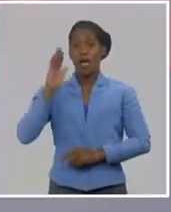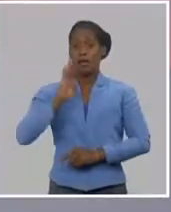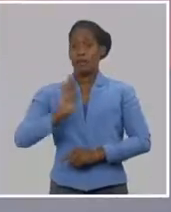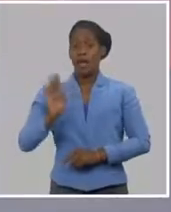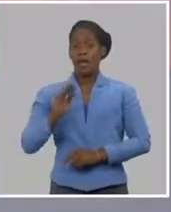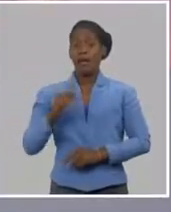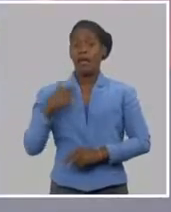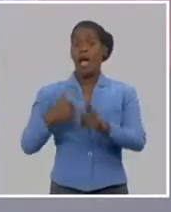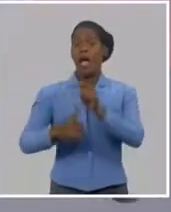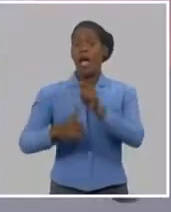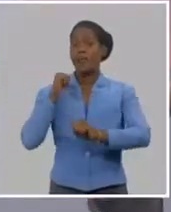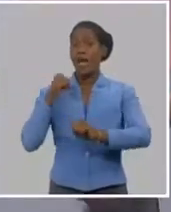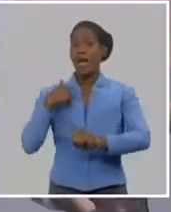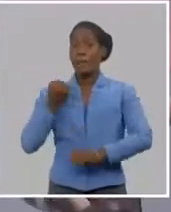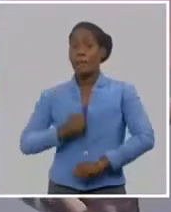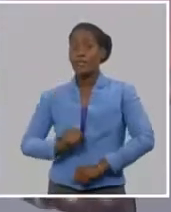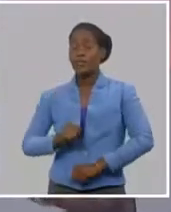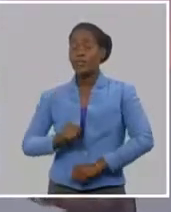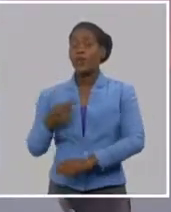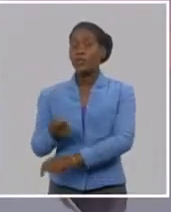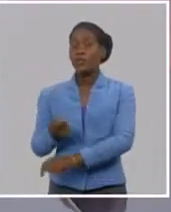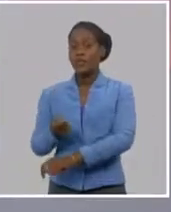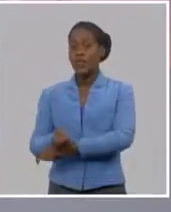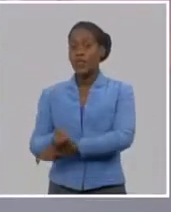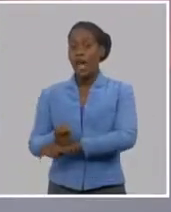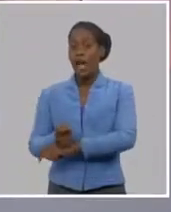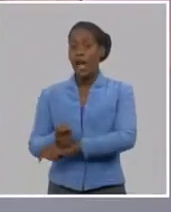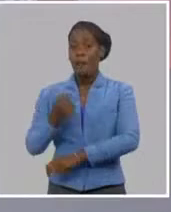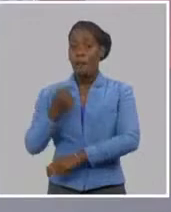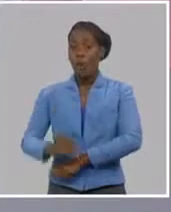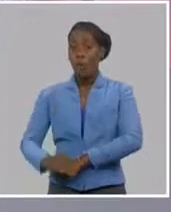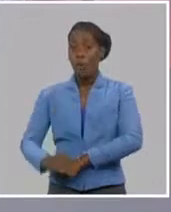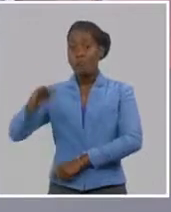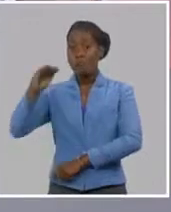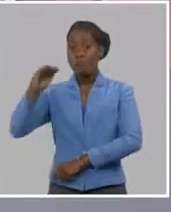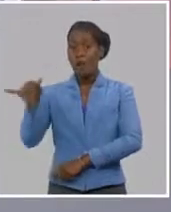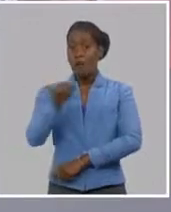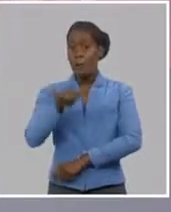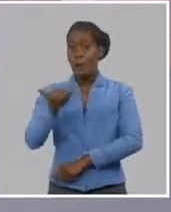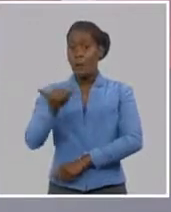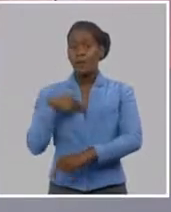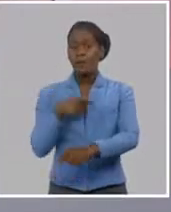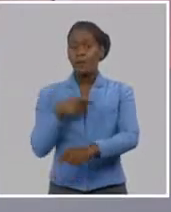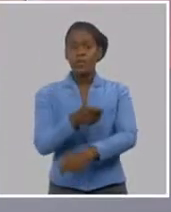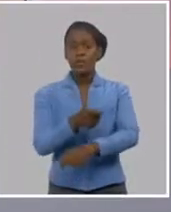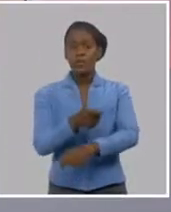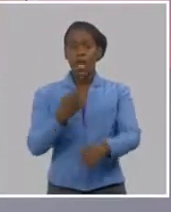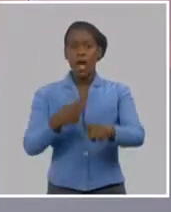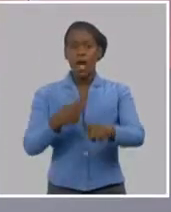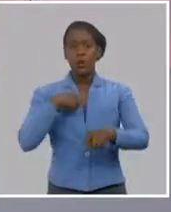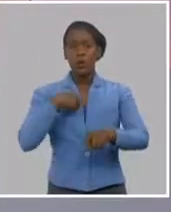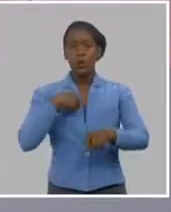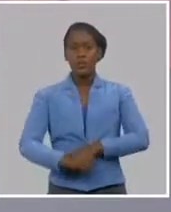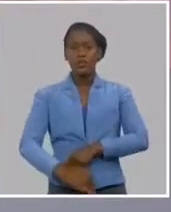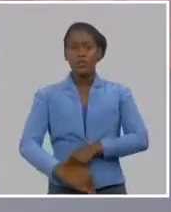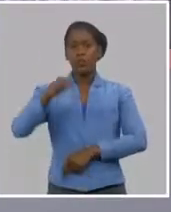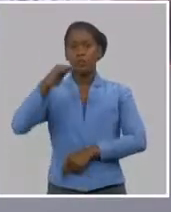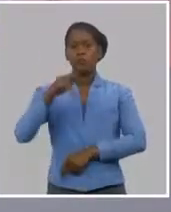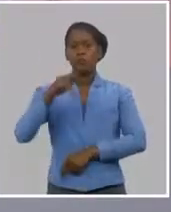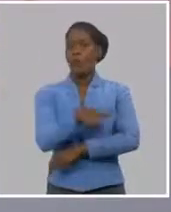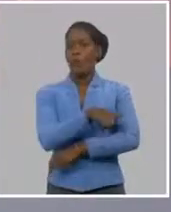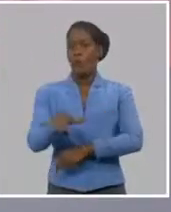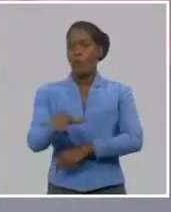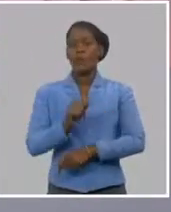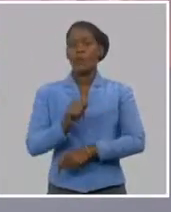aprendido y dejarlo a las nuevas generaciones. Los profesores que han hablado acá son los profesores de mi generación, y